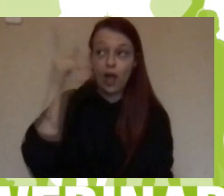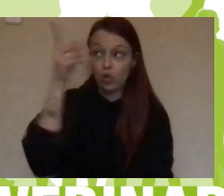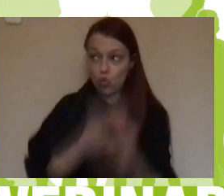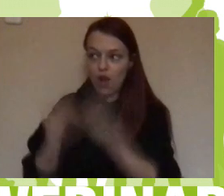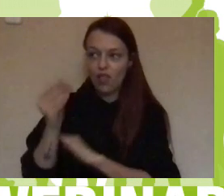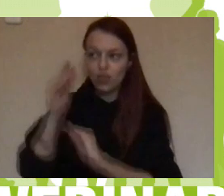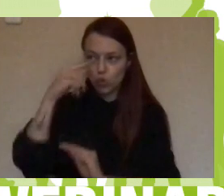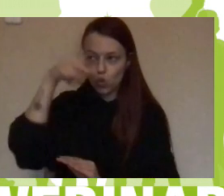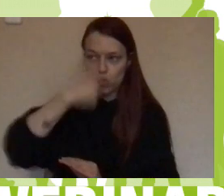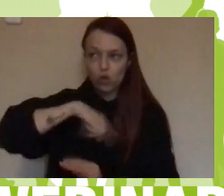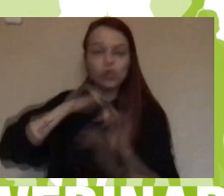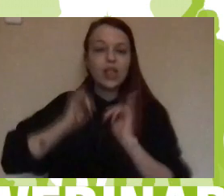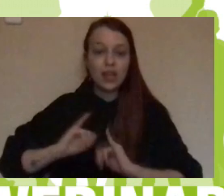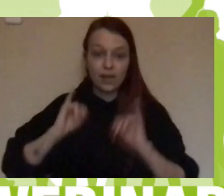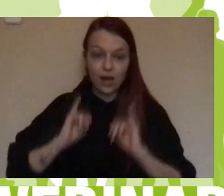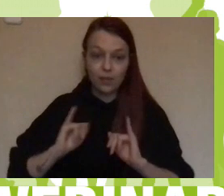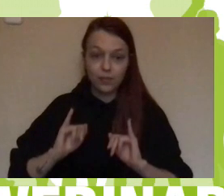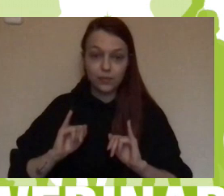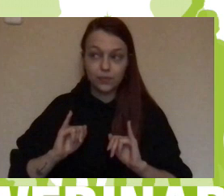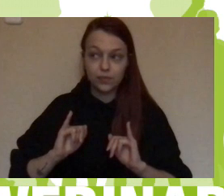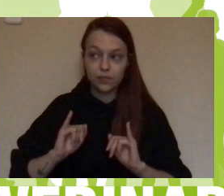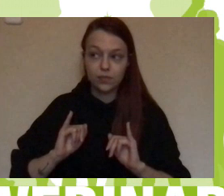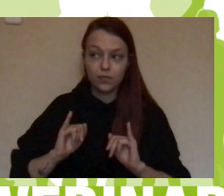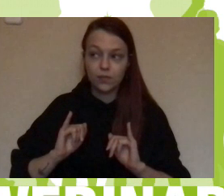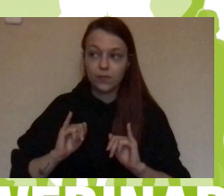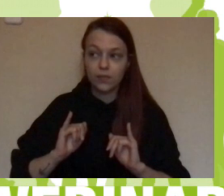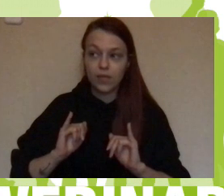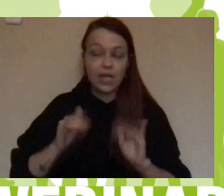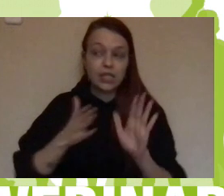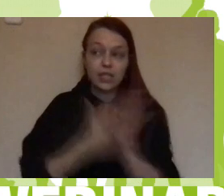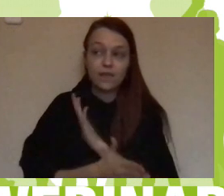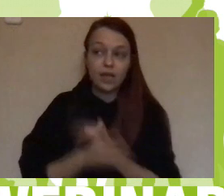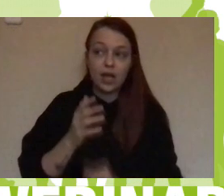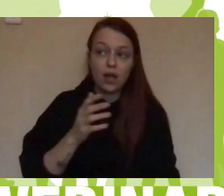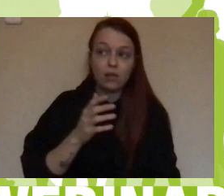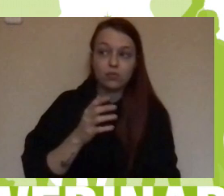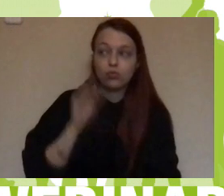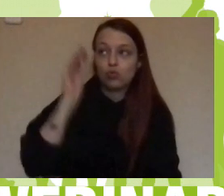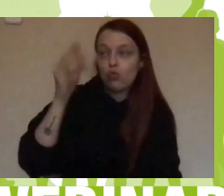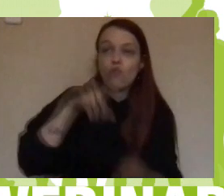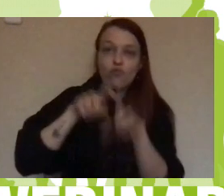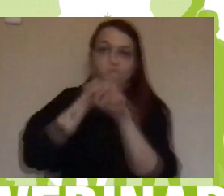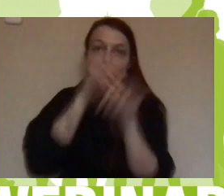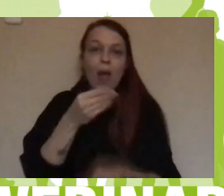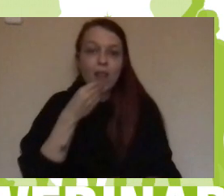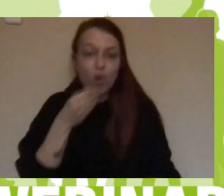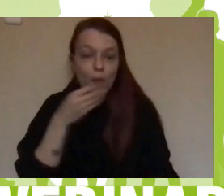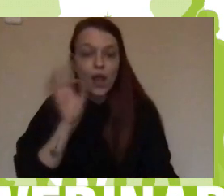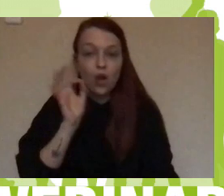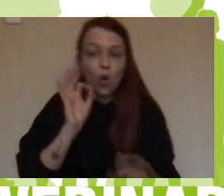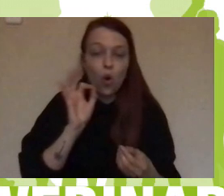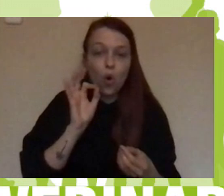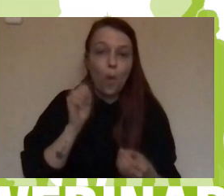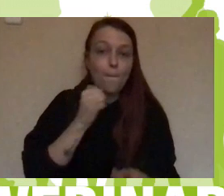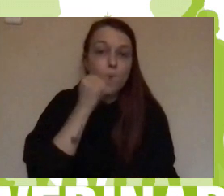cada uno viene con todas las características del país de donde viene, la alimentación, traen postres, traen comida, se lo